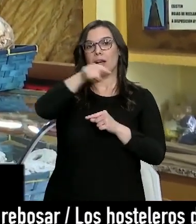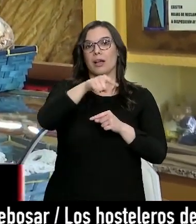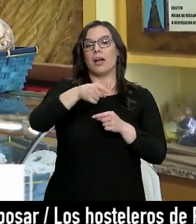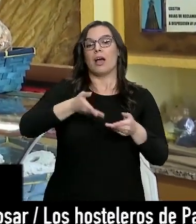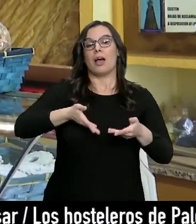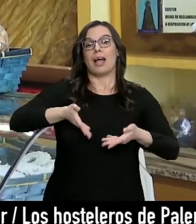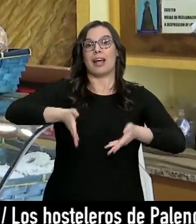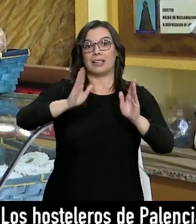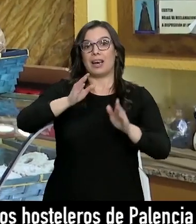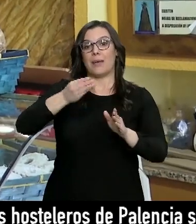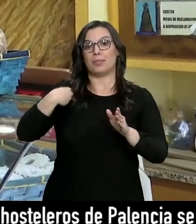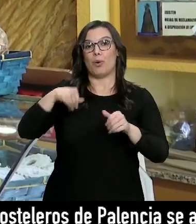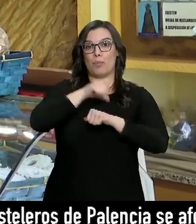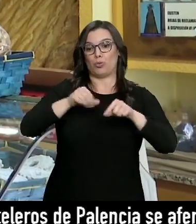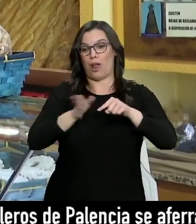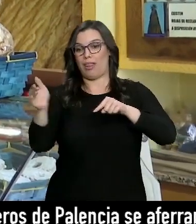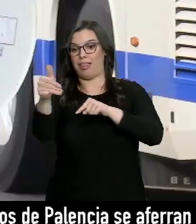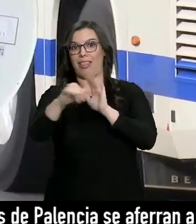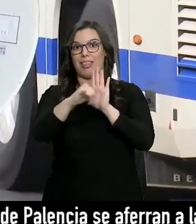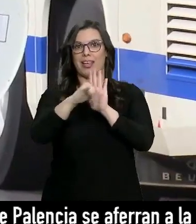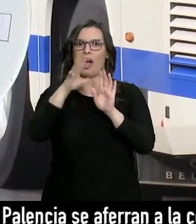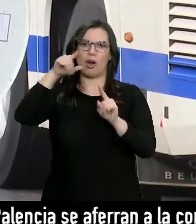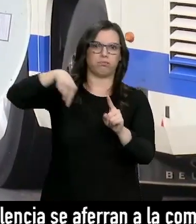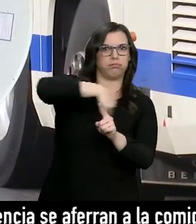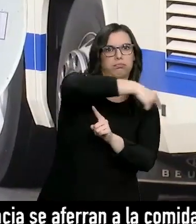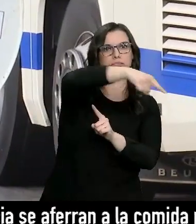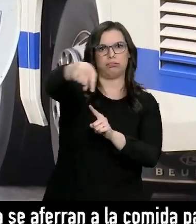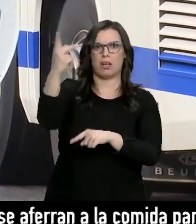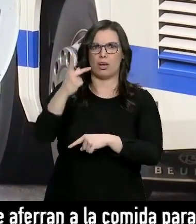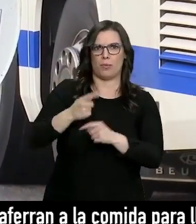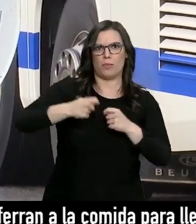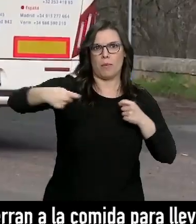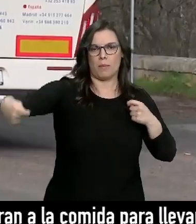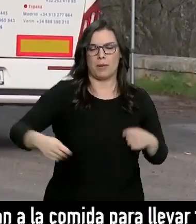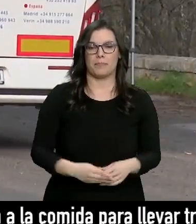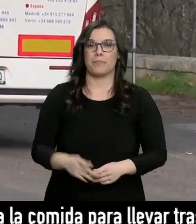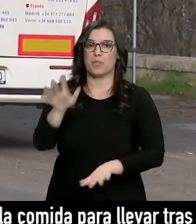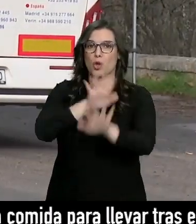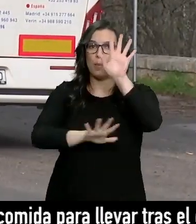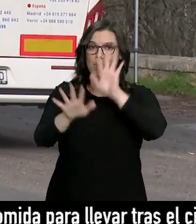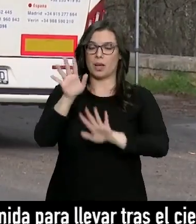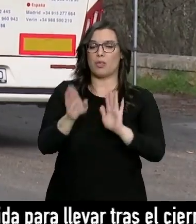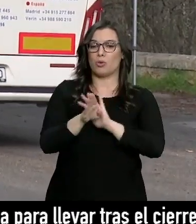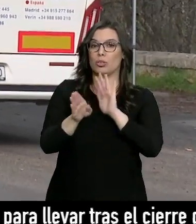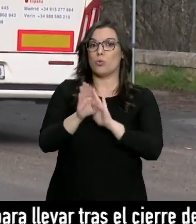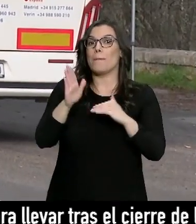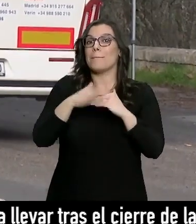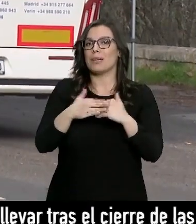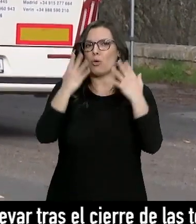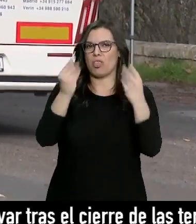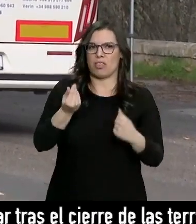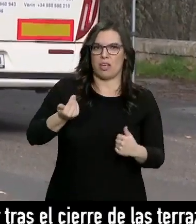por Pino, por Villacampo, que son muchos más kilómetros. Una situación complicada que se alargará al menos 10 días más.